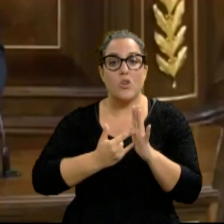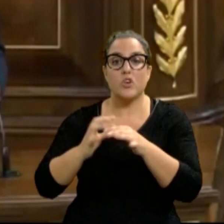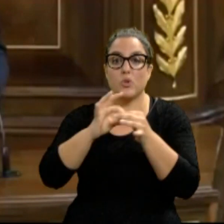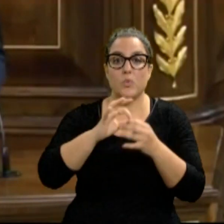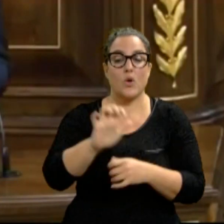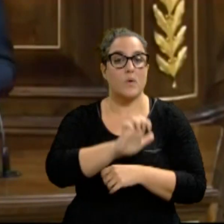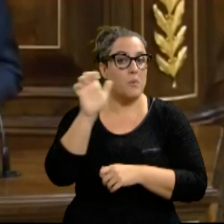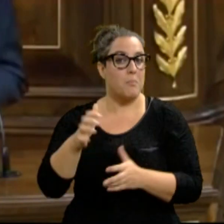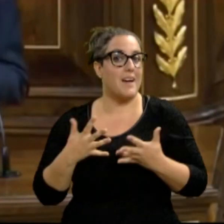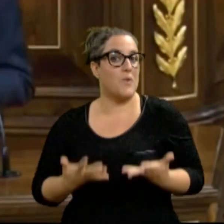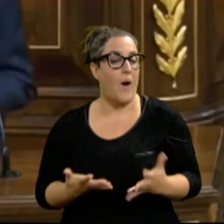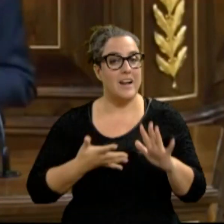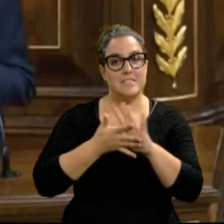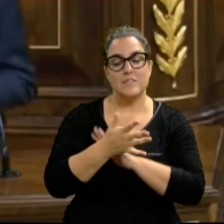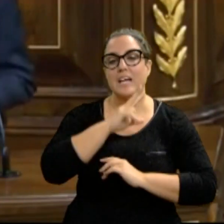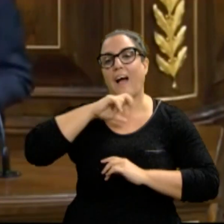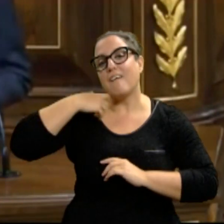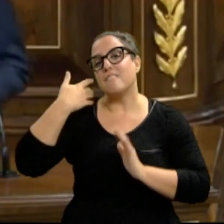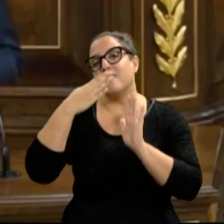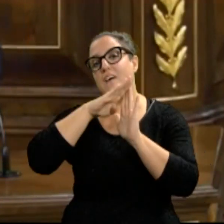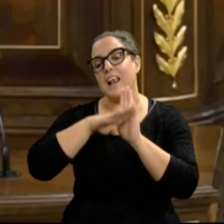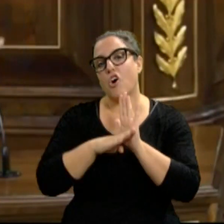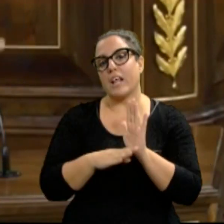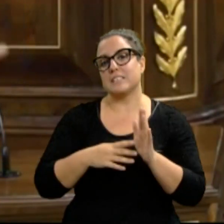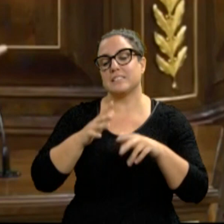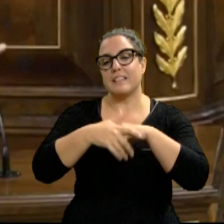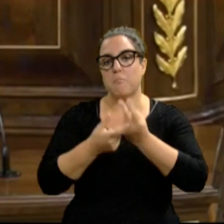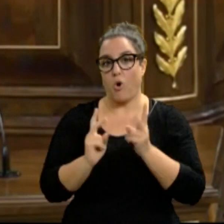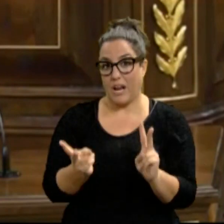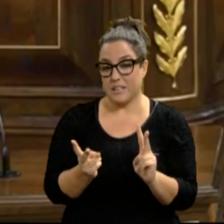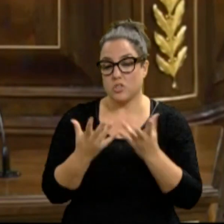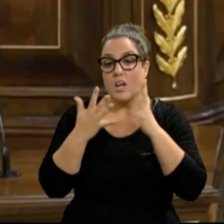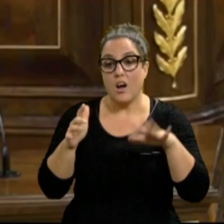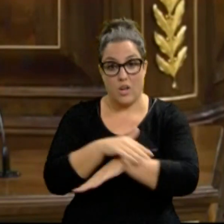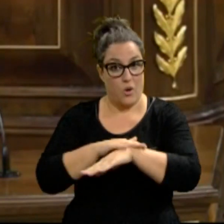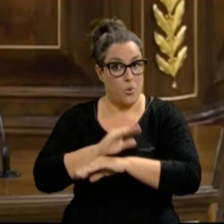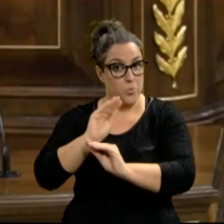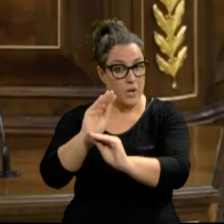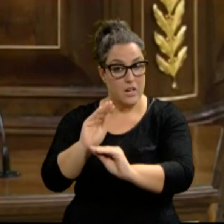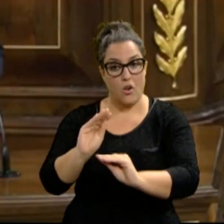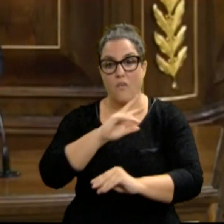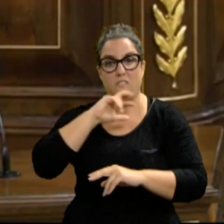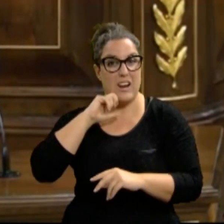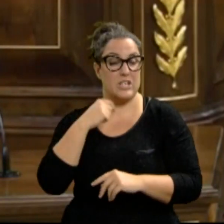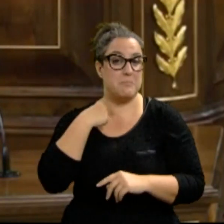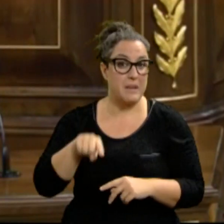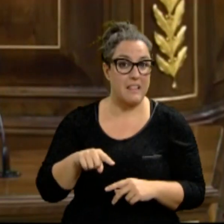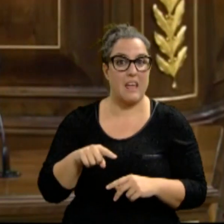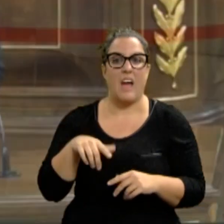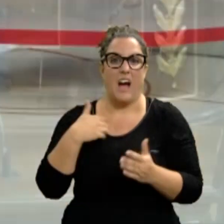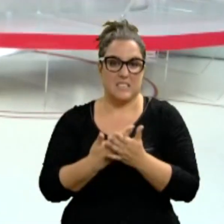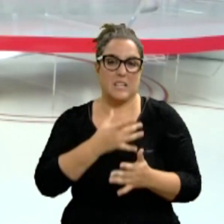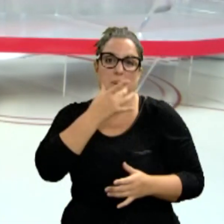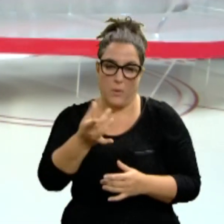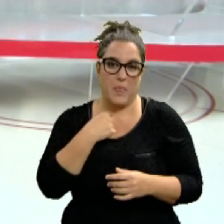Europea es un proyecto de valores democráticos, por mucho que este gobierno haya perdido no solo los valores, sino hasta los escrúpulos.